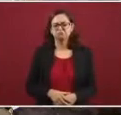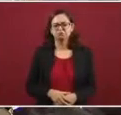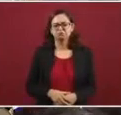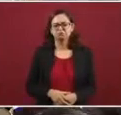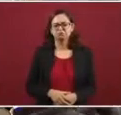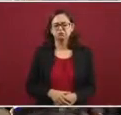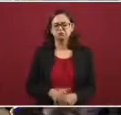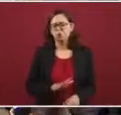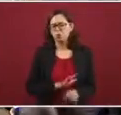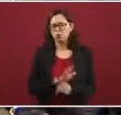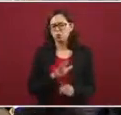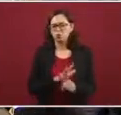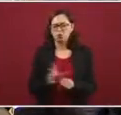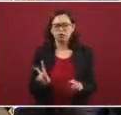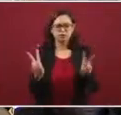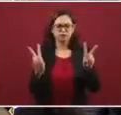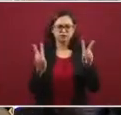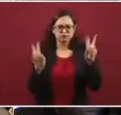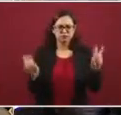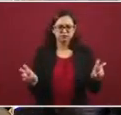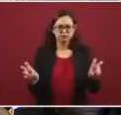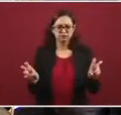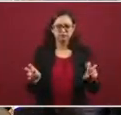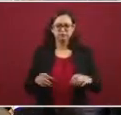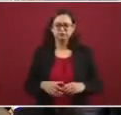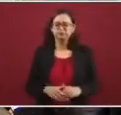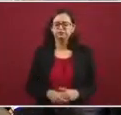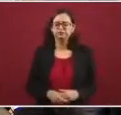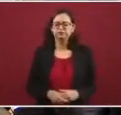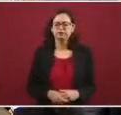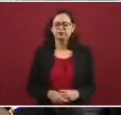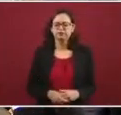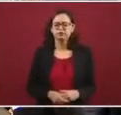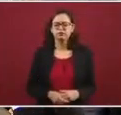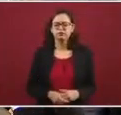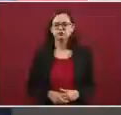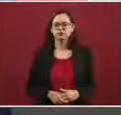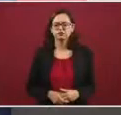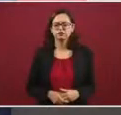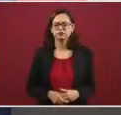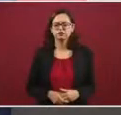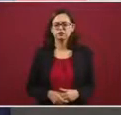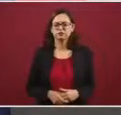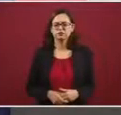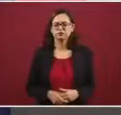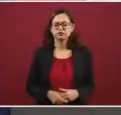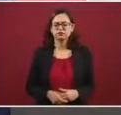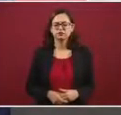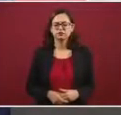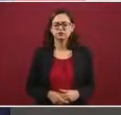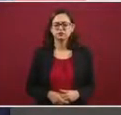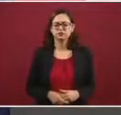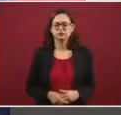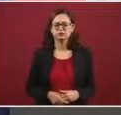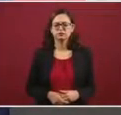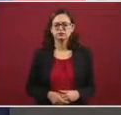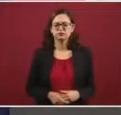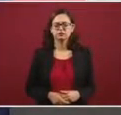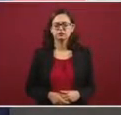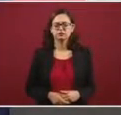bienes confiscados que no